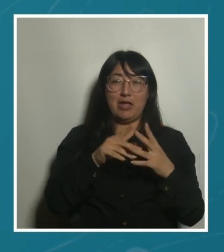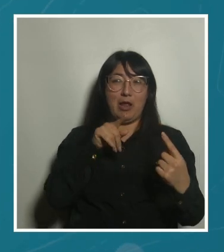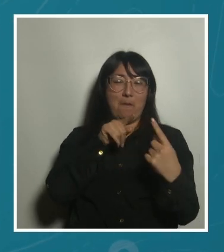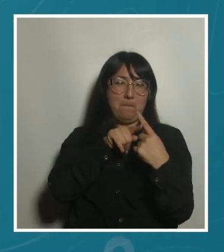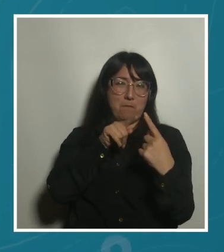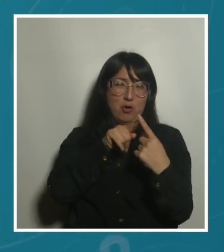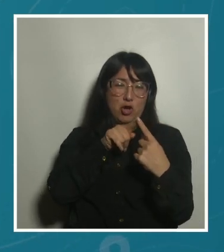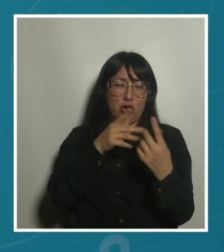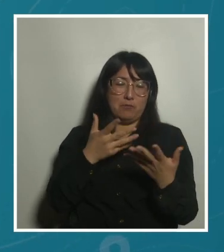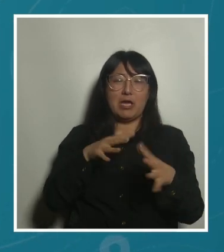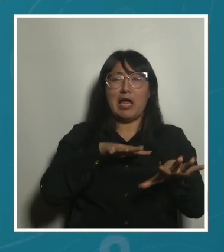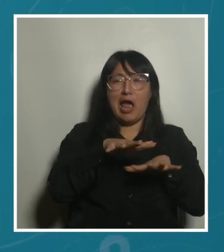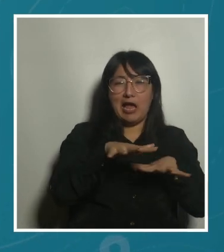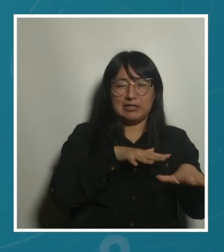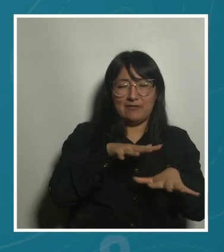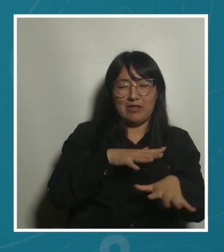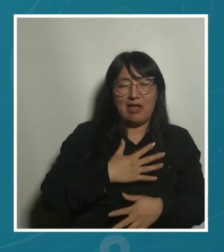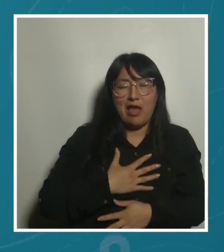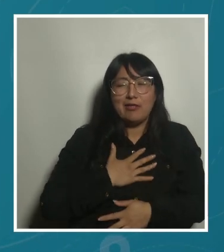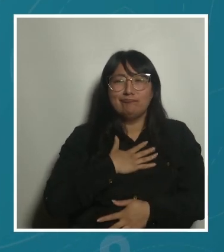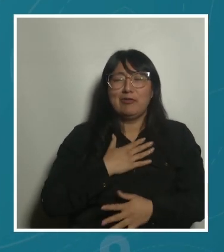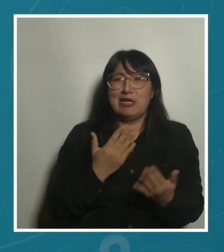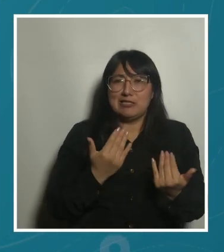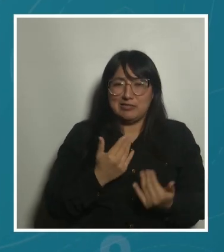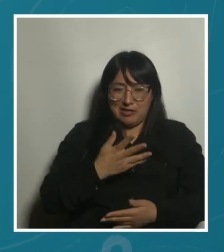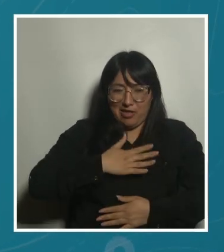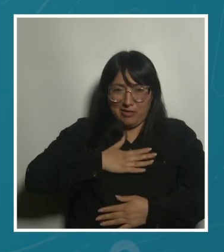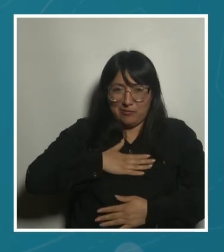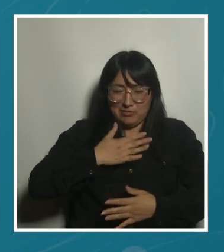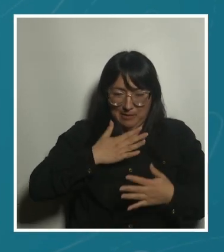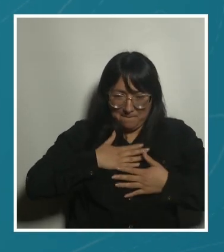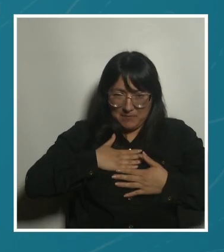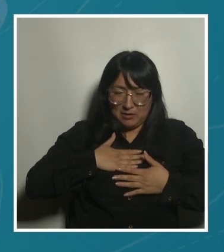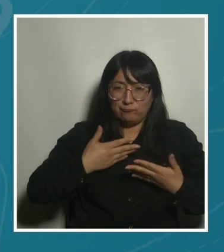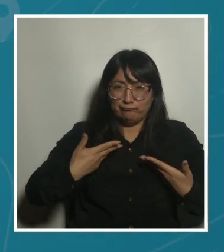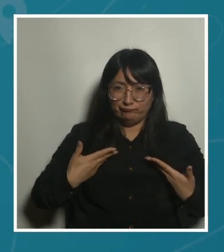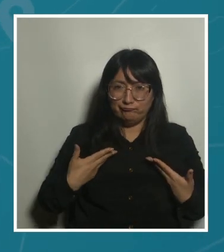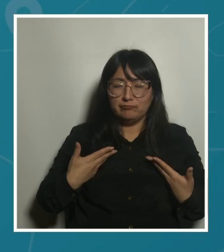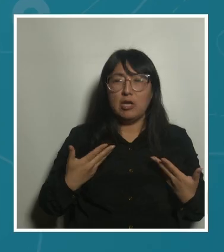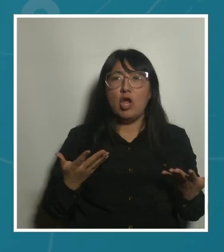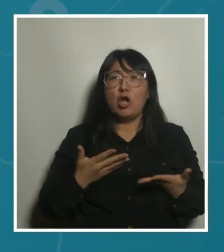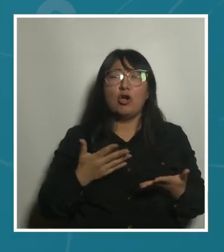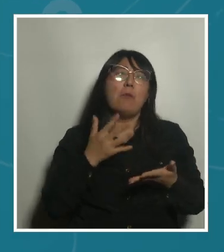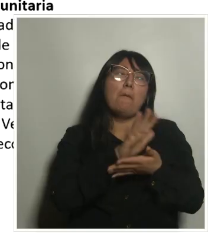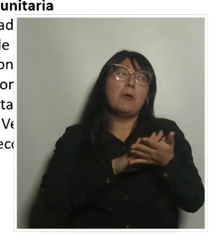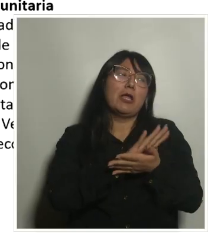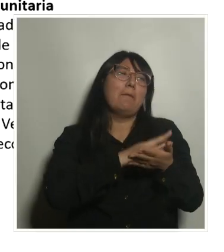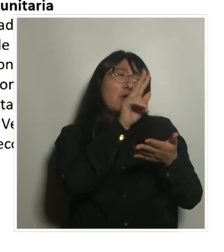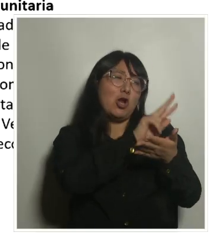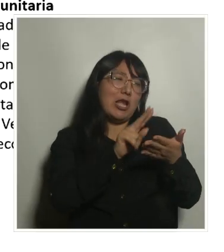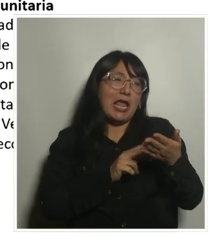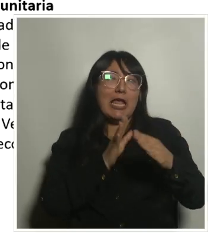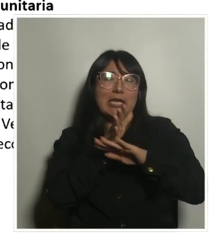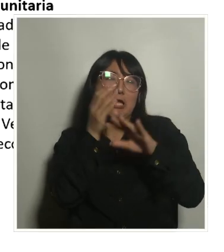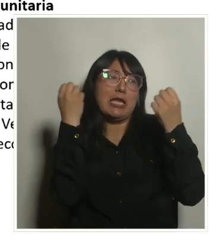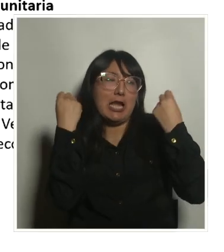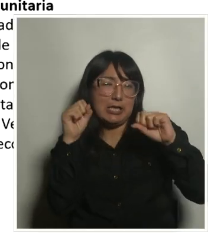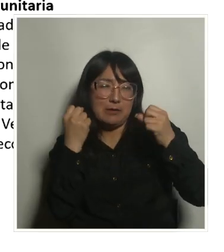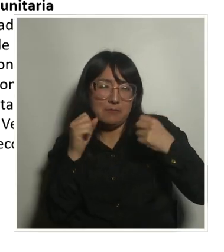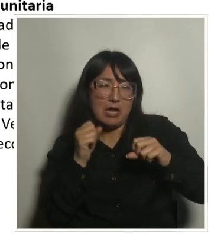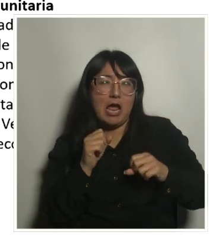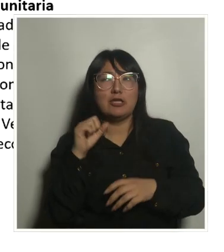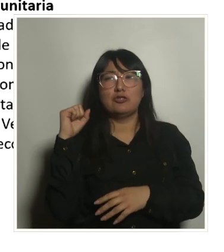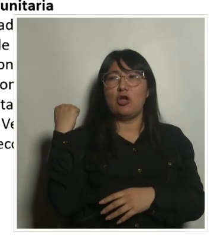que son las actividades y aspiraciones que hacemos para nosotras y nosotras mismas, como leer, ir al gimnasio, quedar con una amiga,